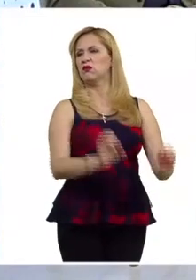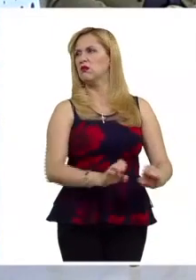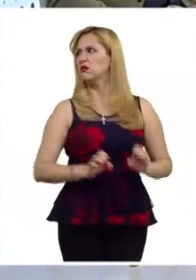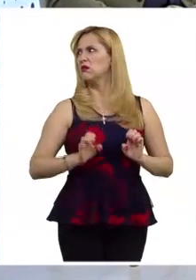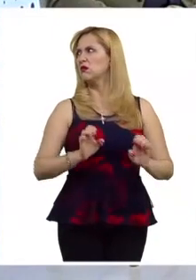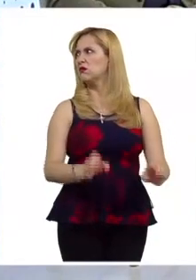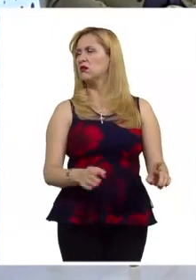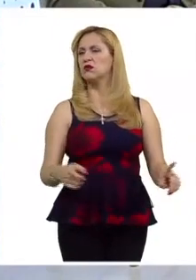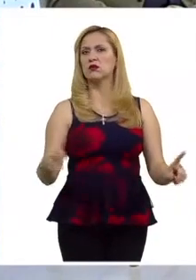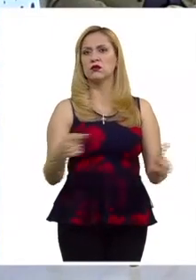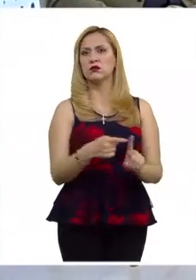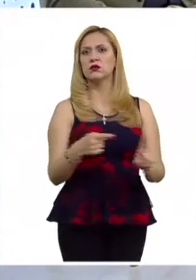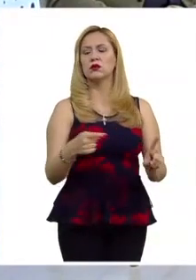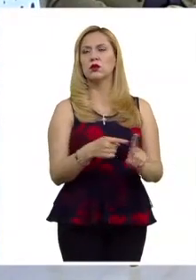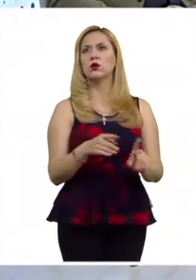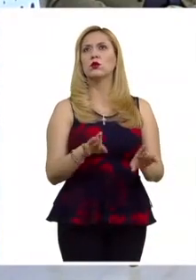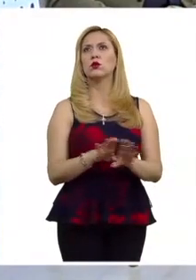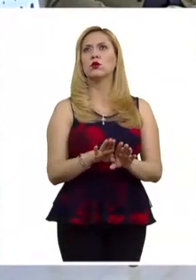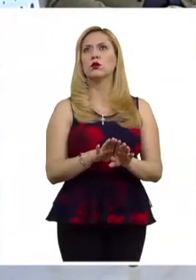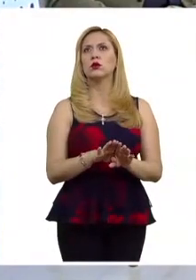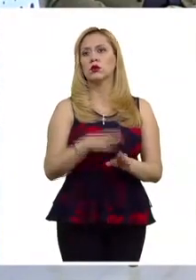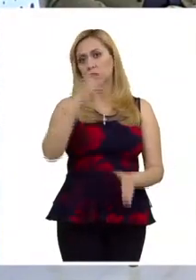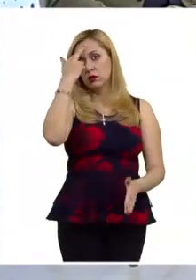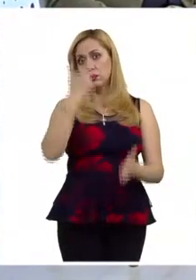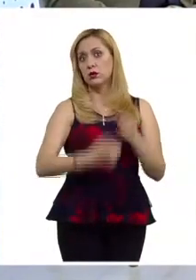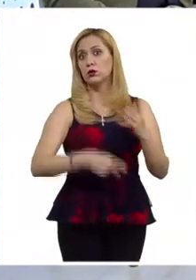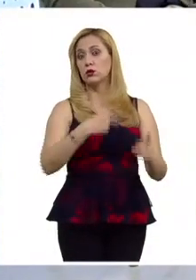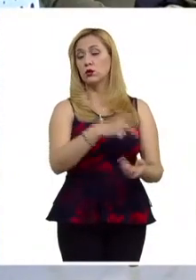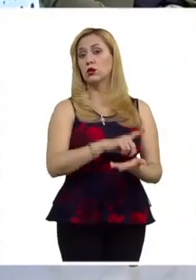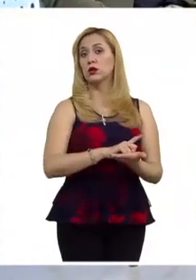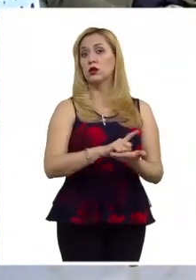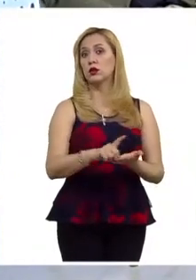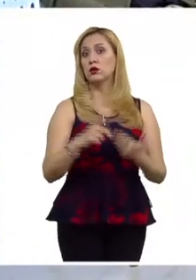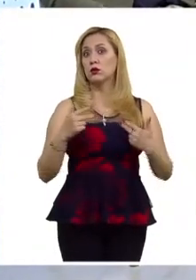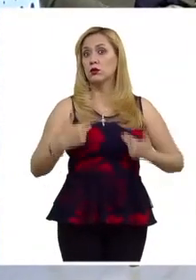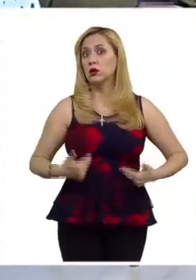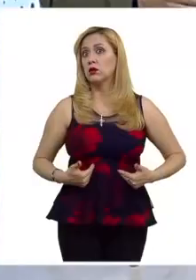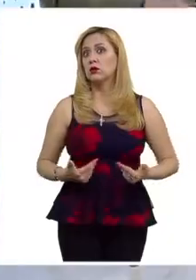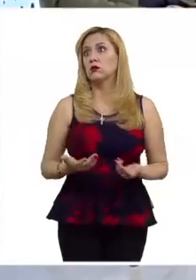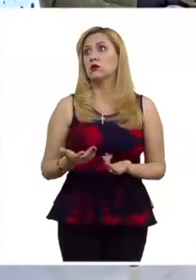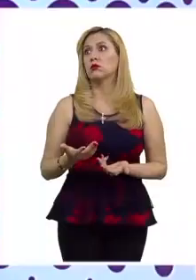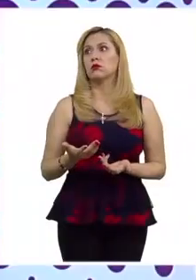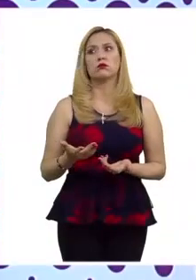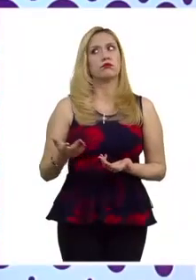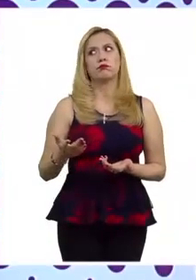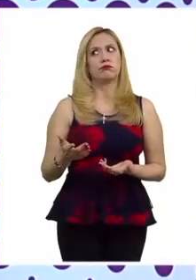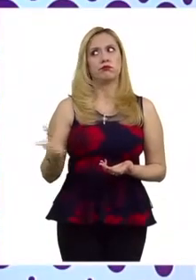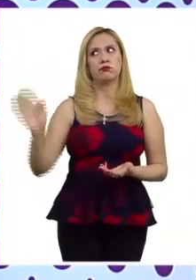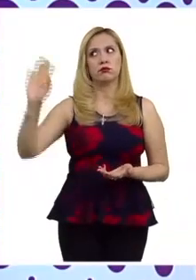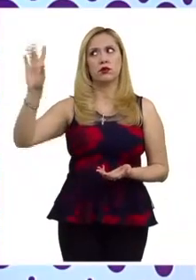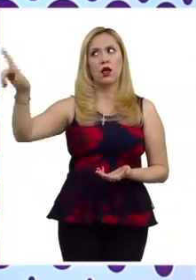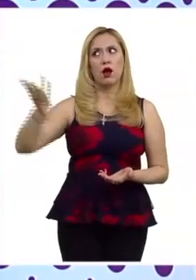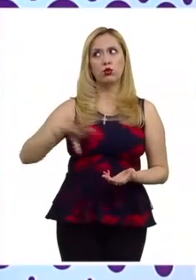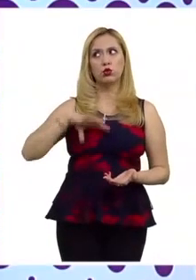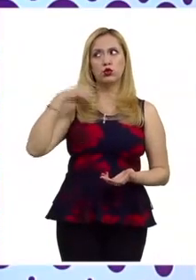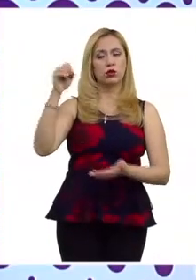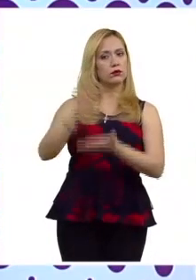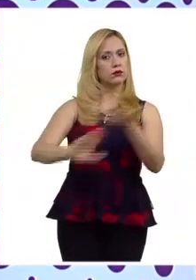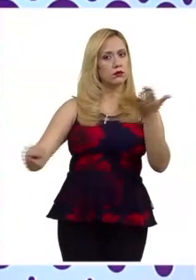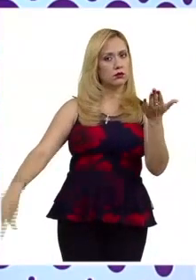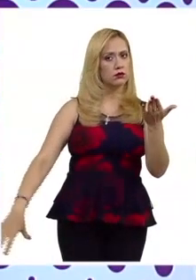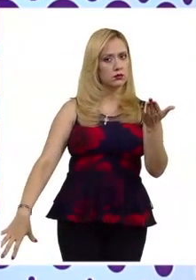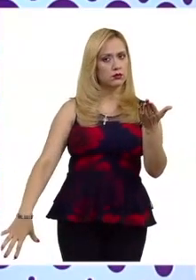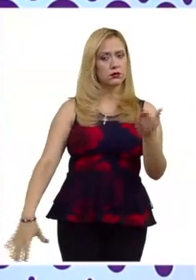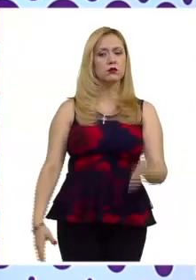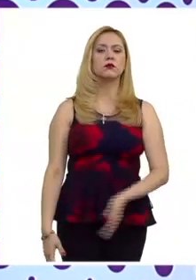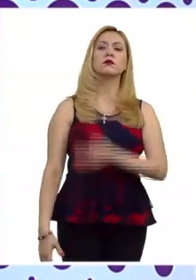que vulneran en su totalidad otros derechos humanos, inclusive los desecha por abuso del derecho, mientras que